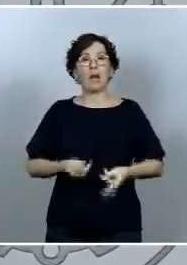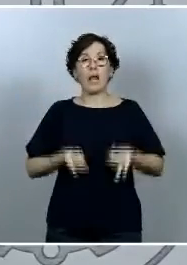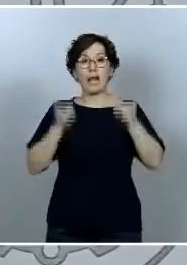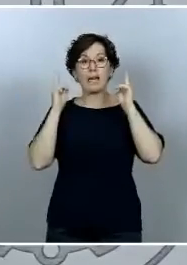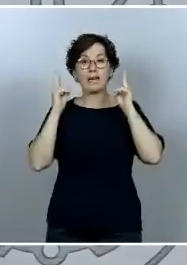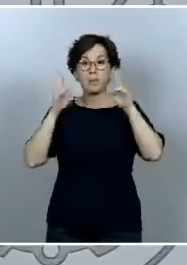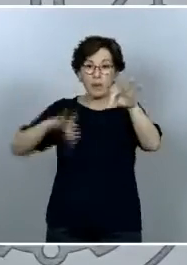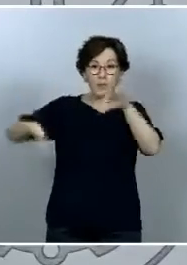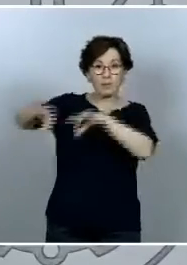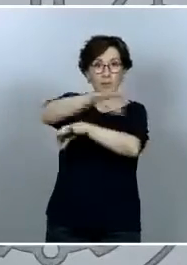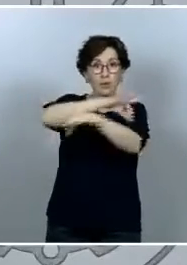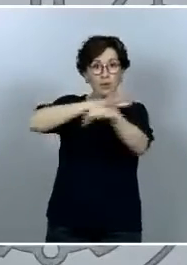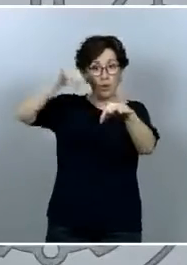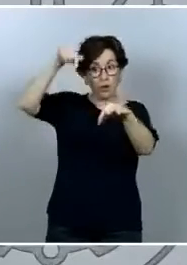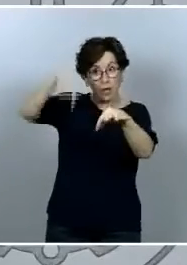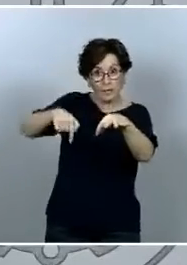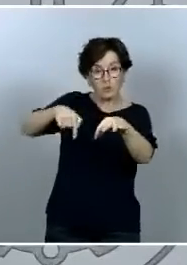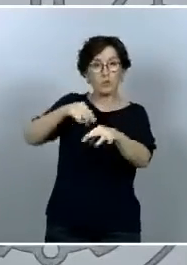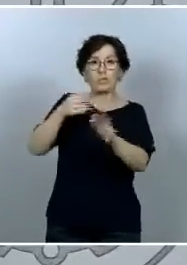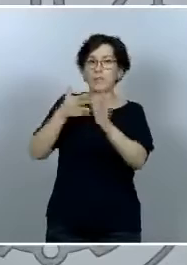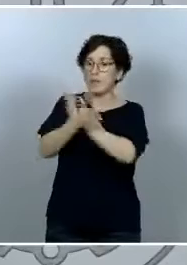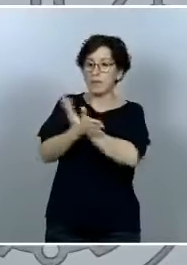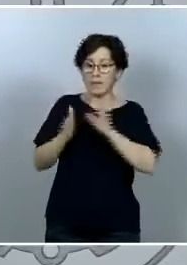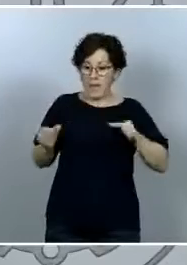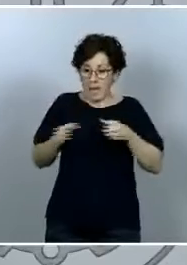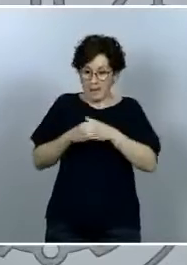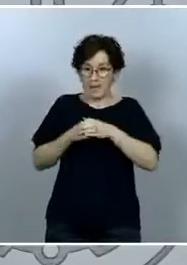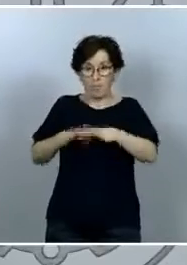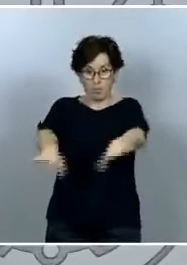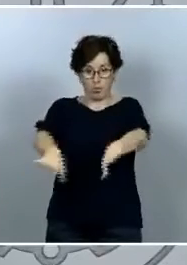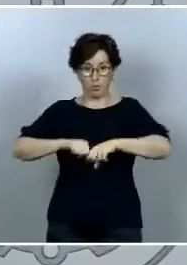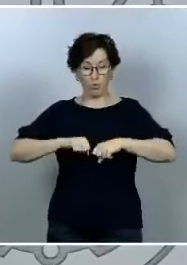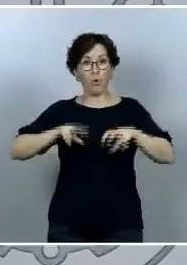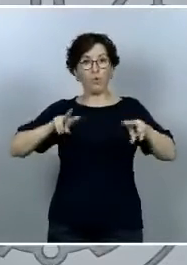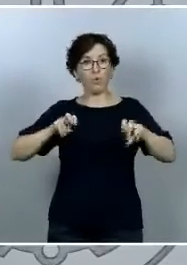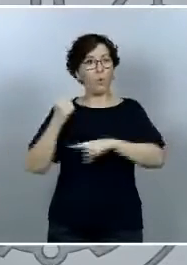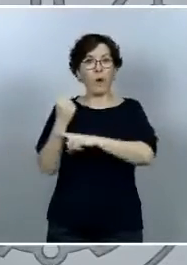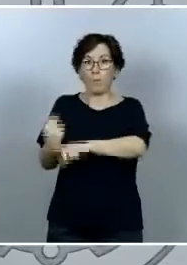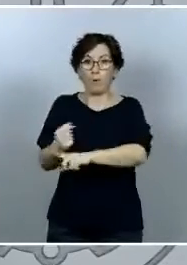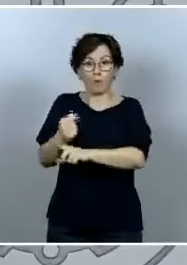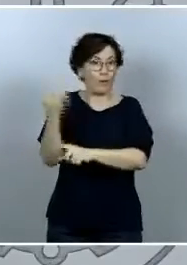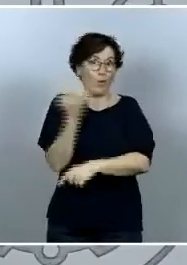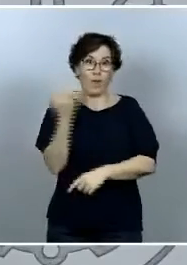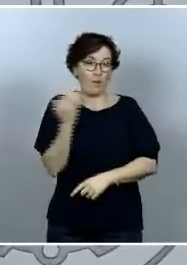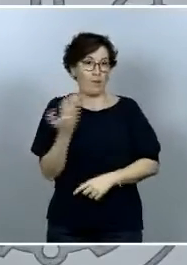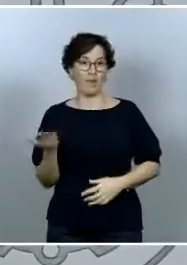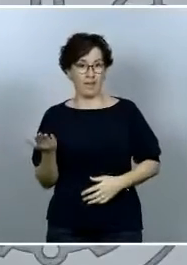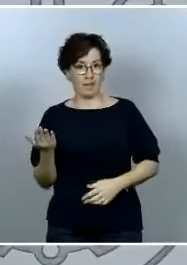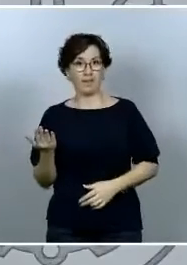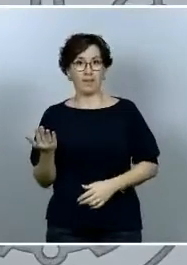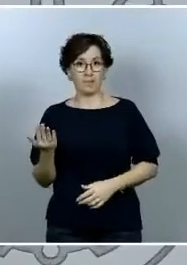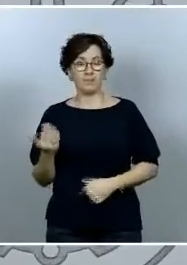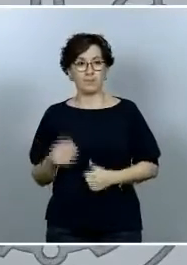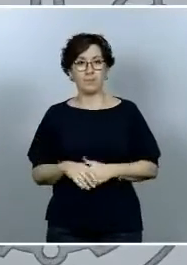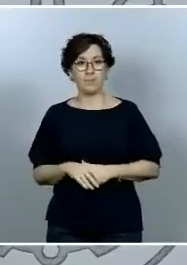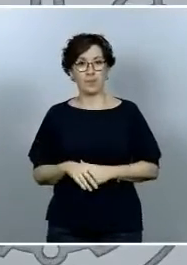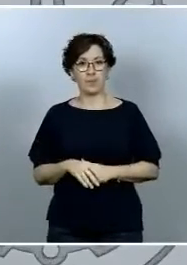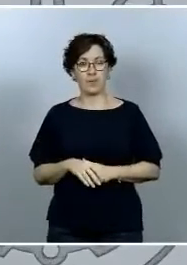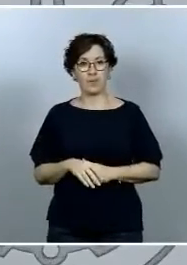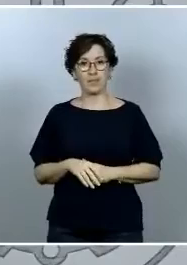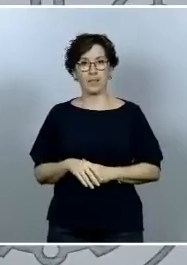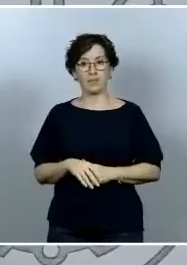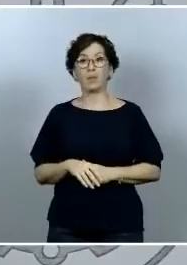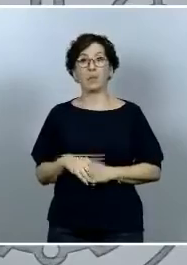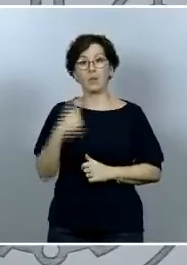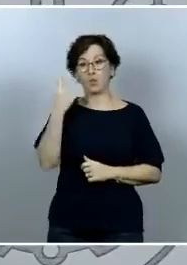con el apoyo de los equipos que llegan a los diferentes ministerios y la remoción de un cargo